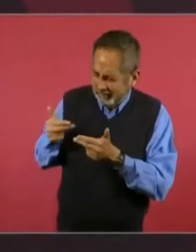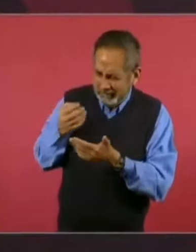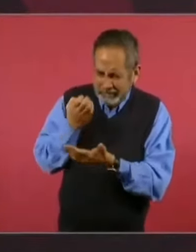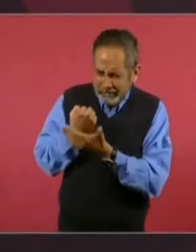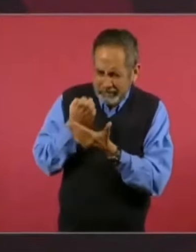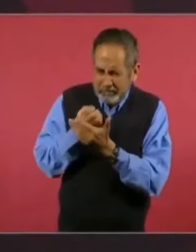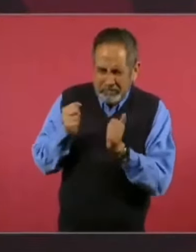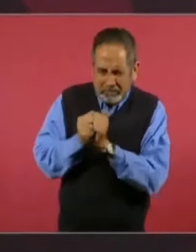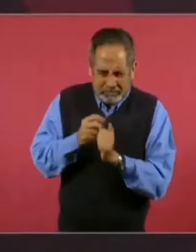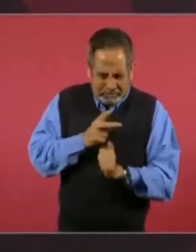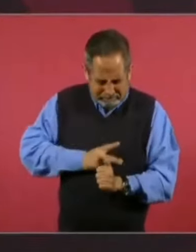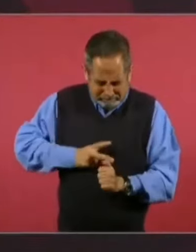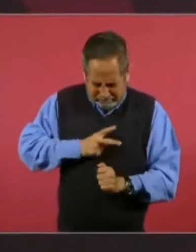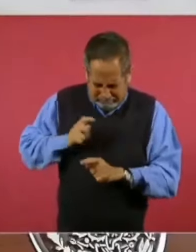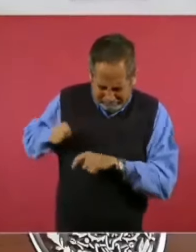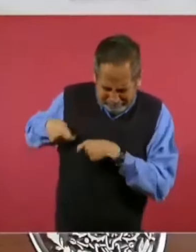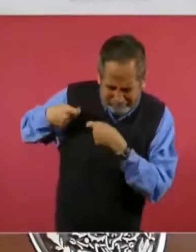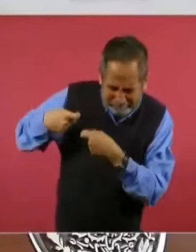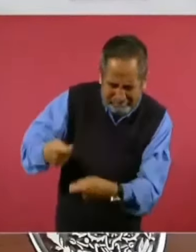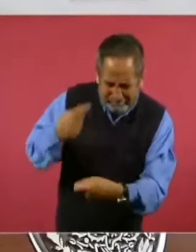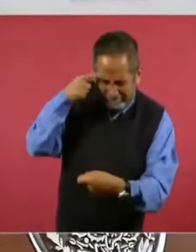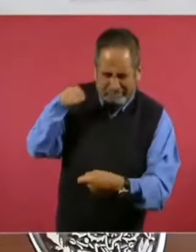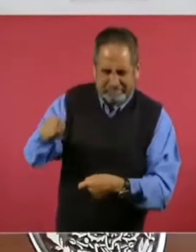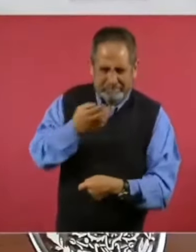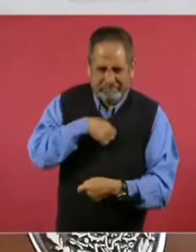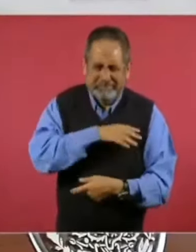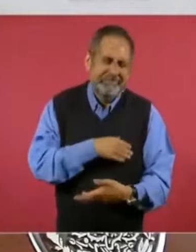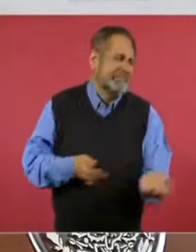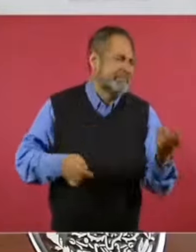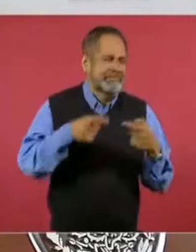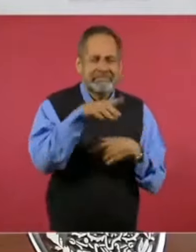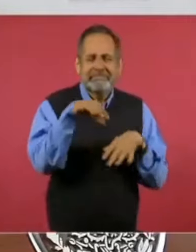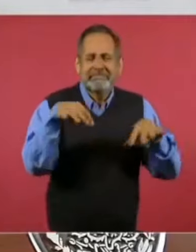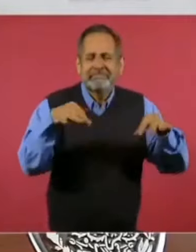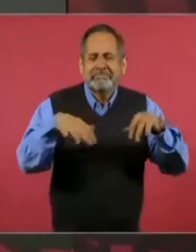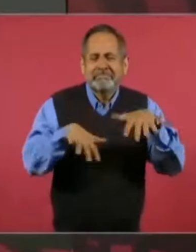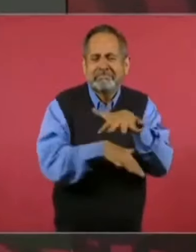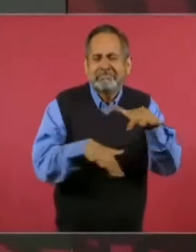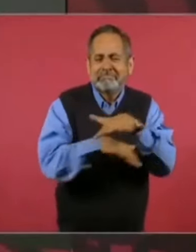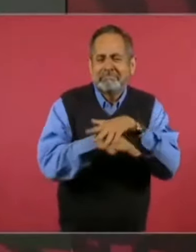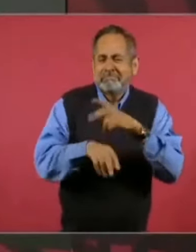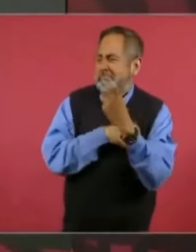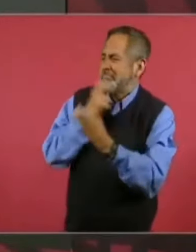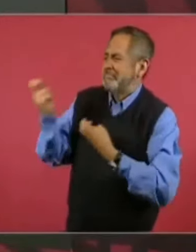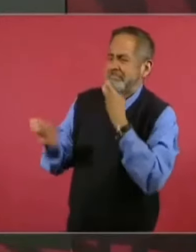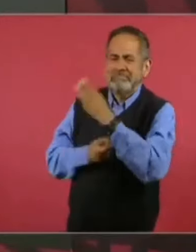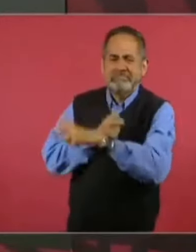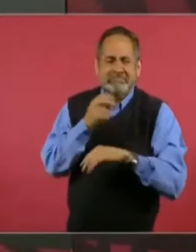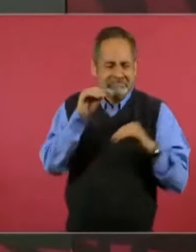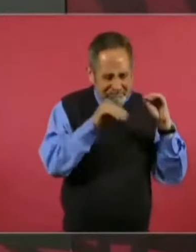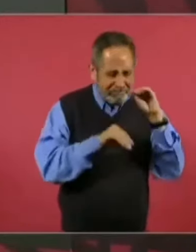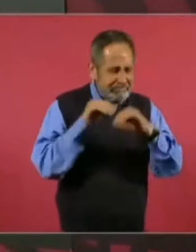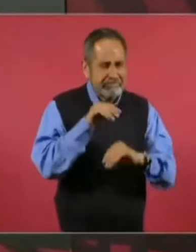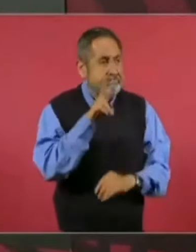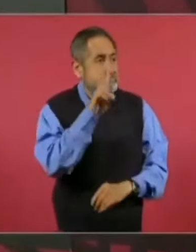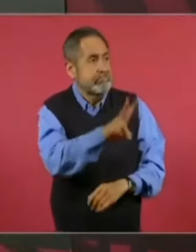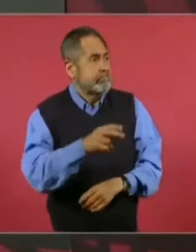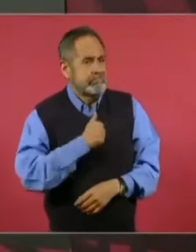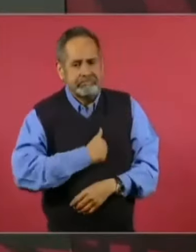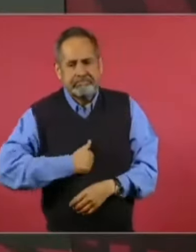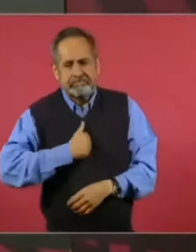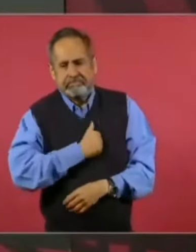Son pasquines, es muy lamentable